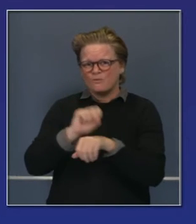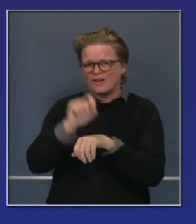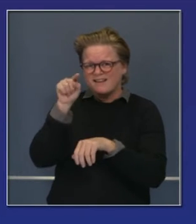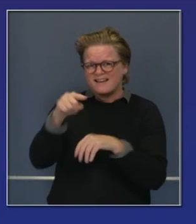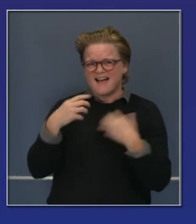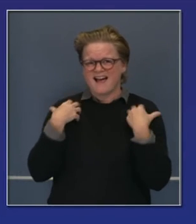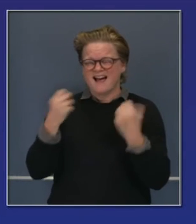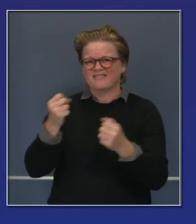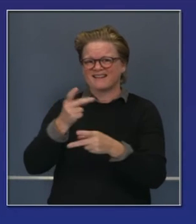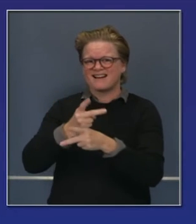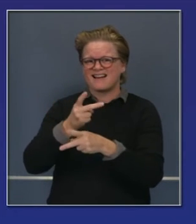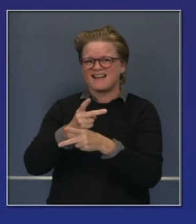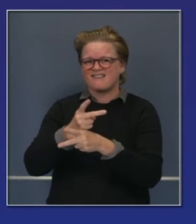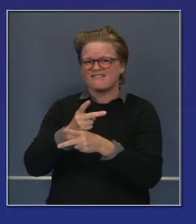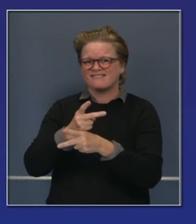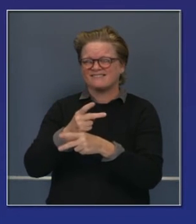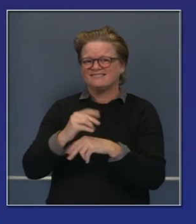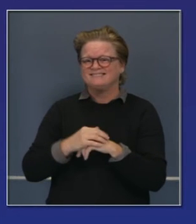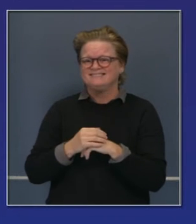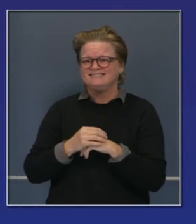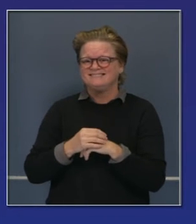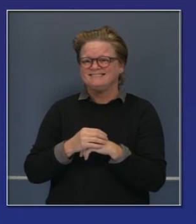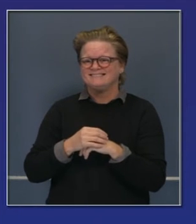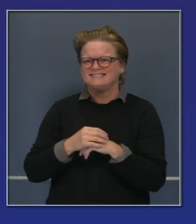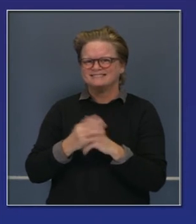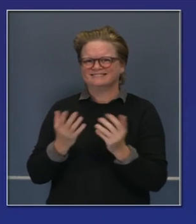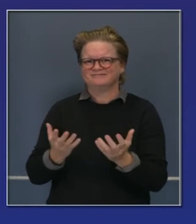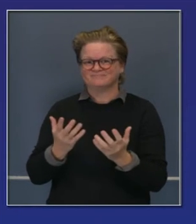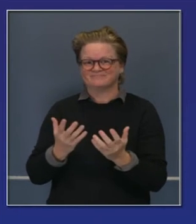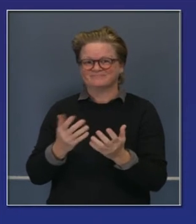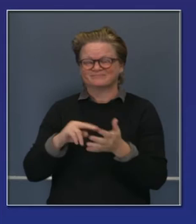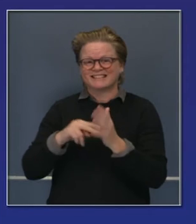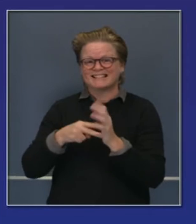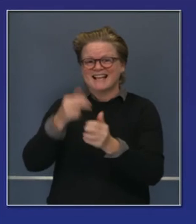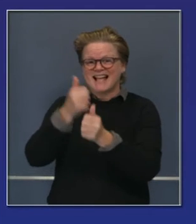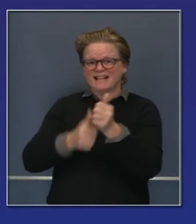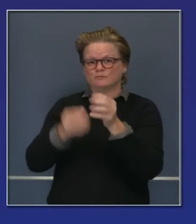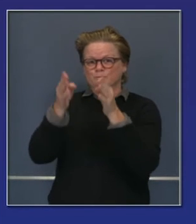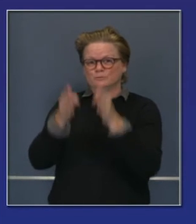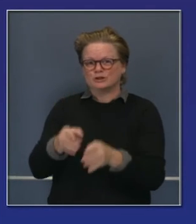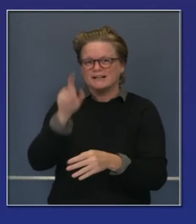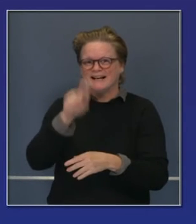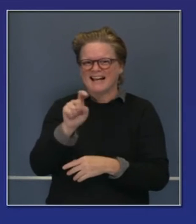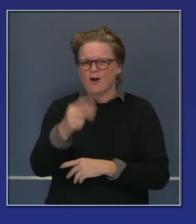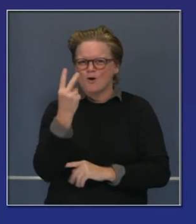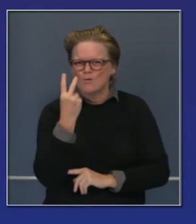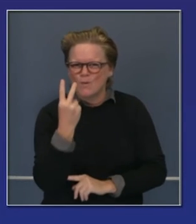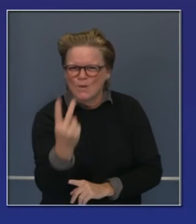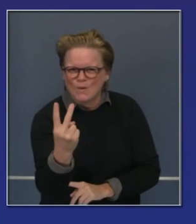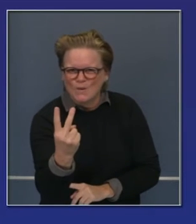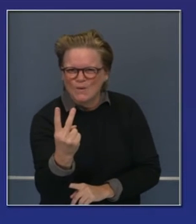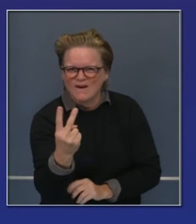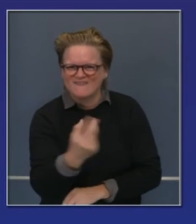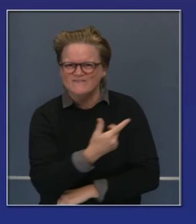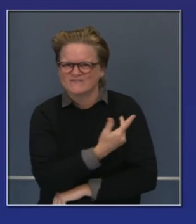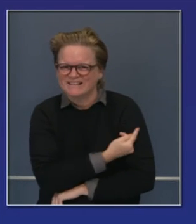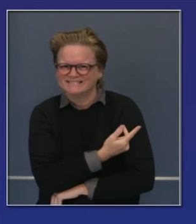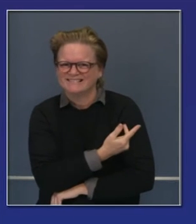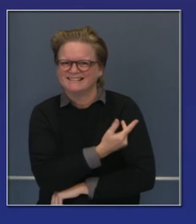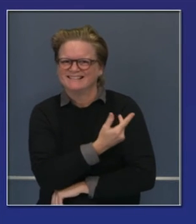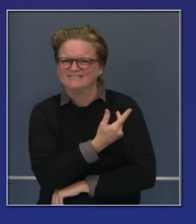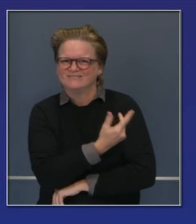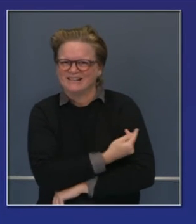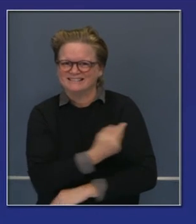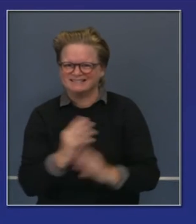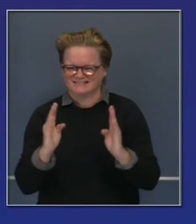de estas. Y cada una de esas tiene que ser el doble de la dosis, si lo corta a la mitad y ve el 12% de